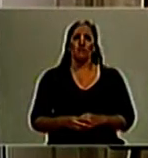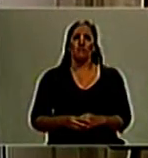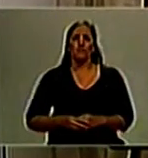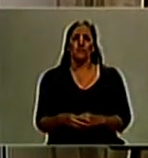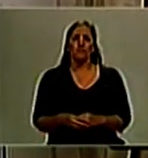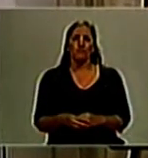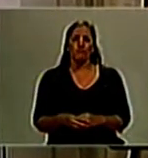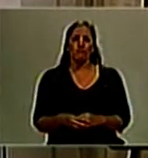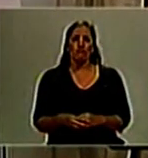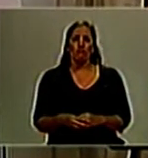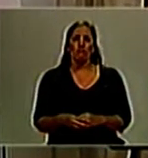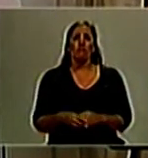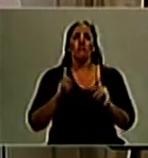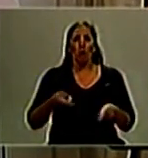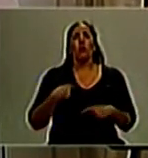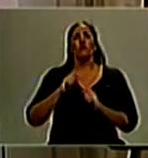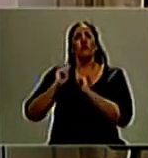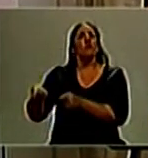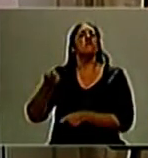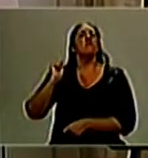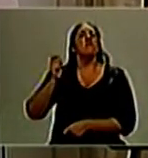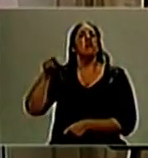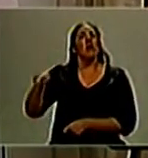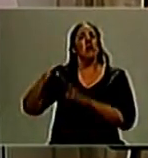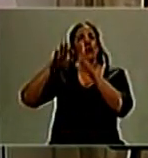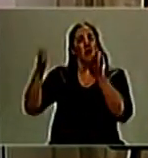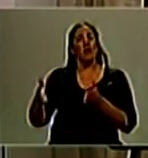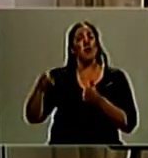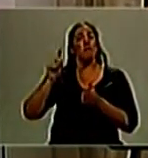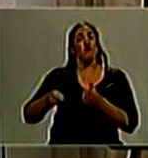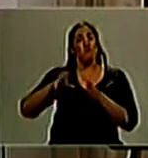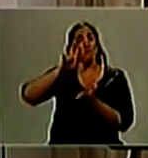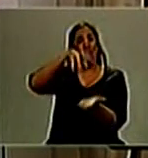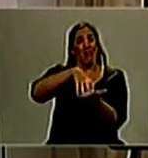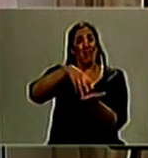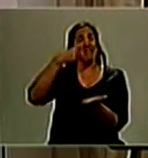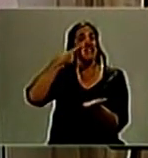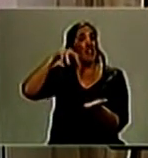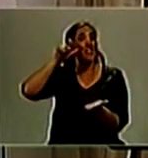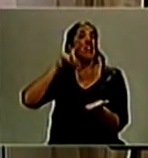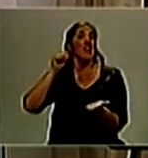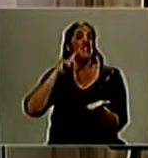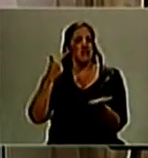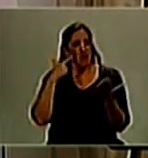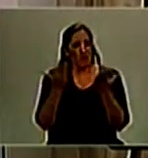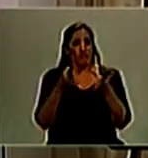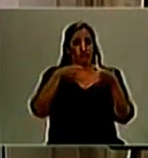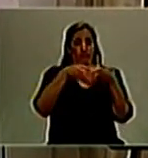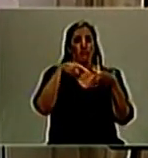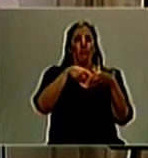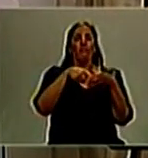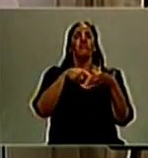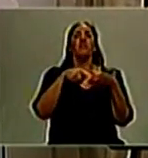se transfiere a la órbita de la Agencia Federal de Inteligencia la Dirección Nacional de Inteligencia Criminal